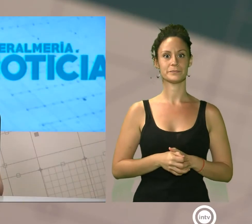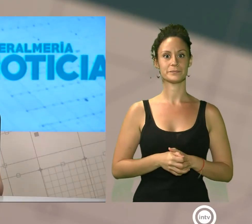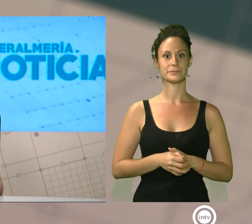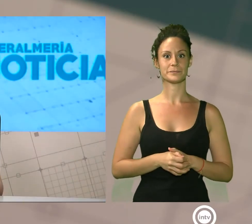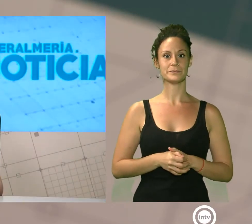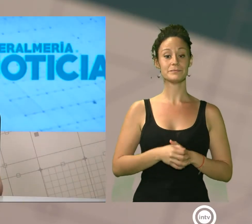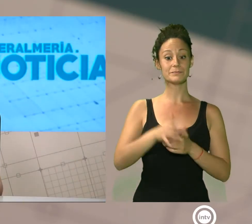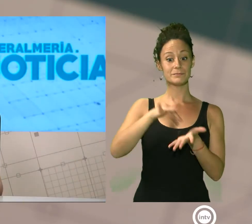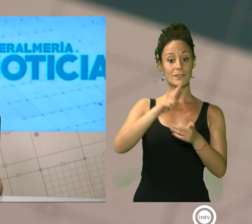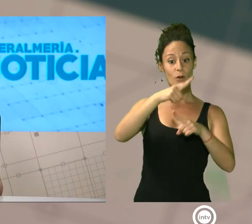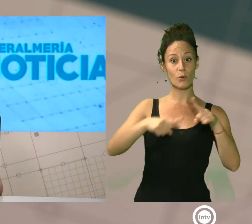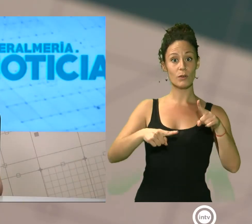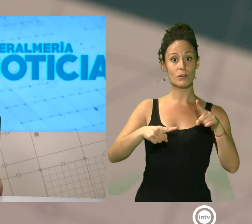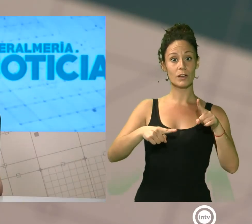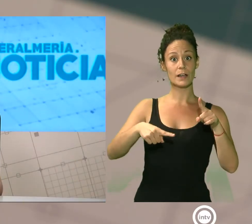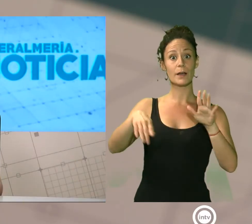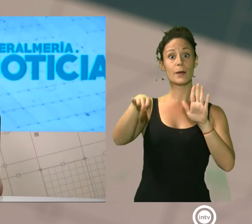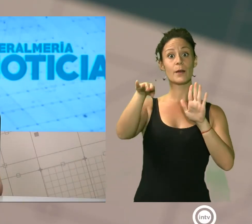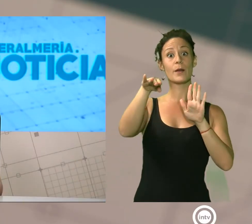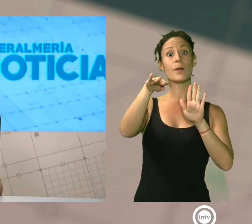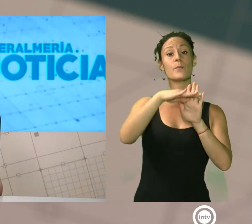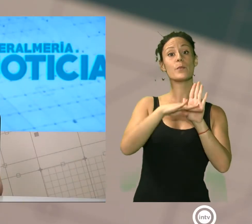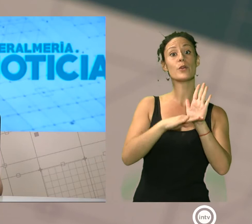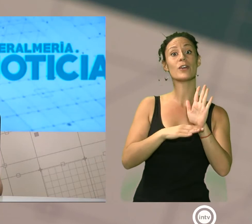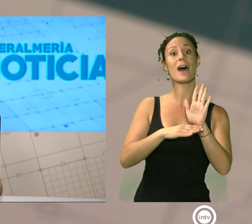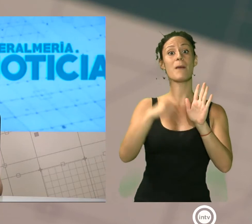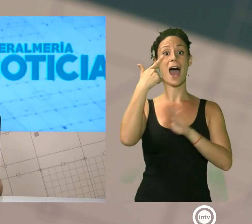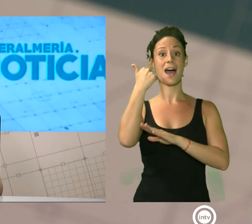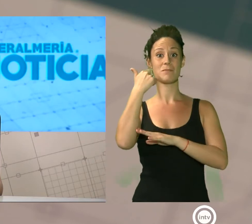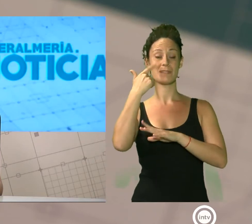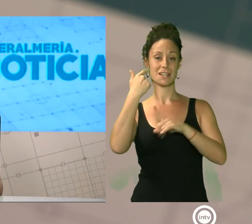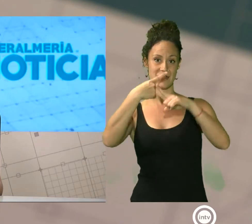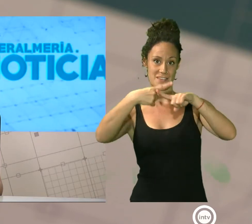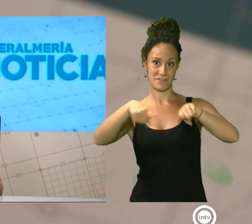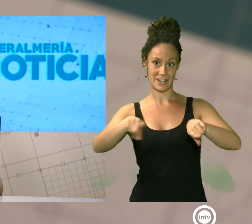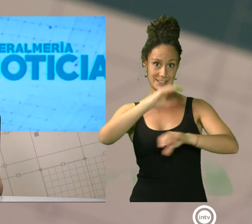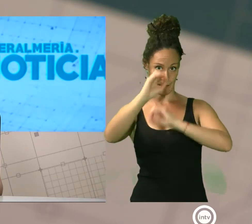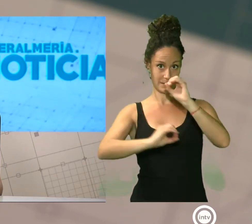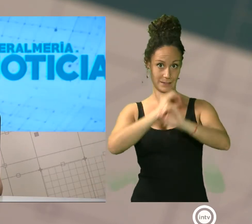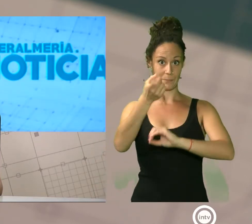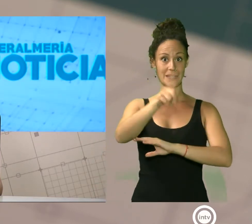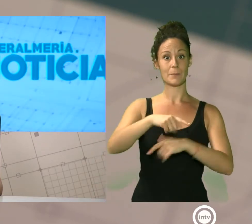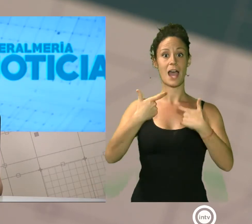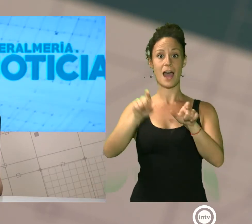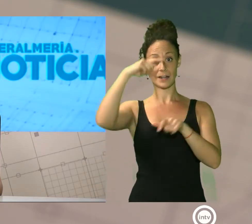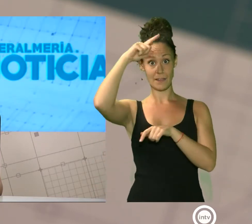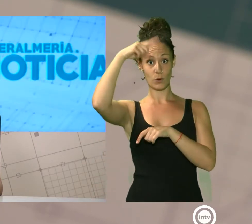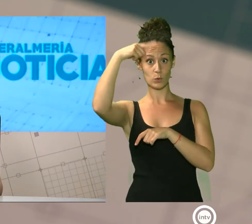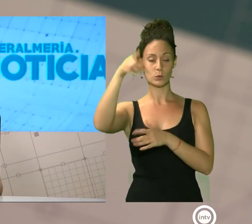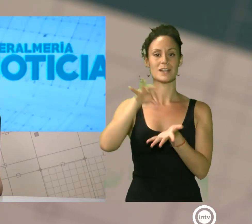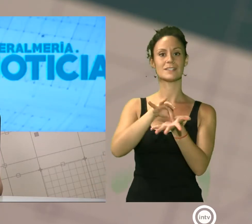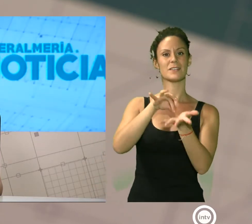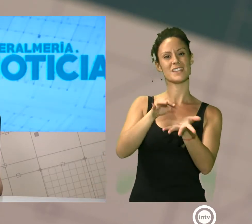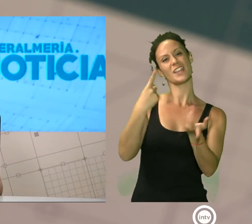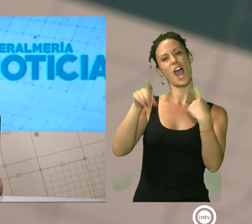Ya el jueves, través del programa de la Casa Almería es Díferen y el Área de Cultura, difundimos los servicios y algunos de los secretos del